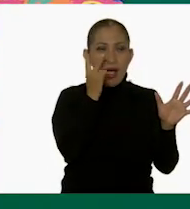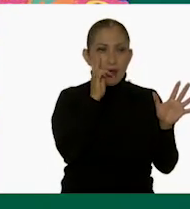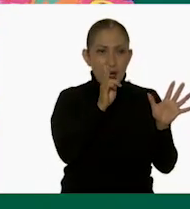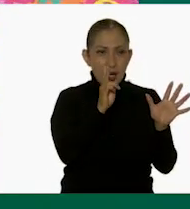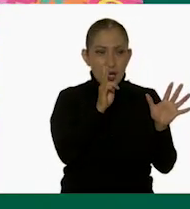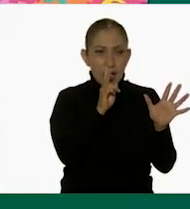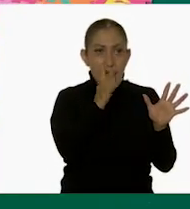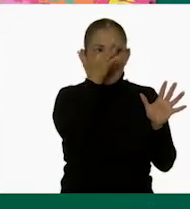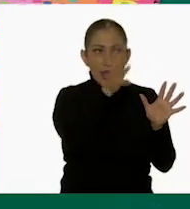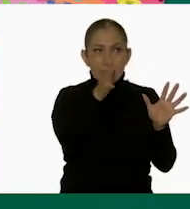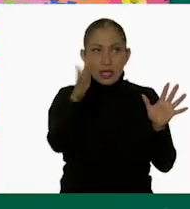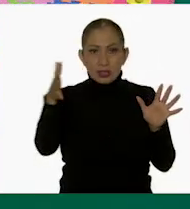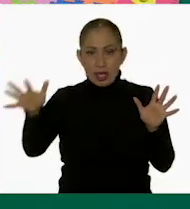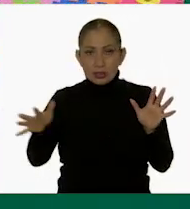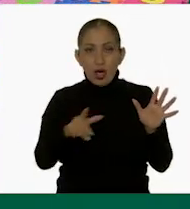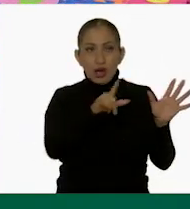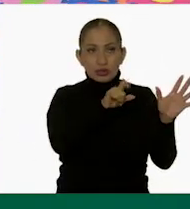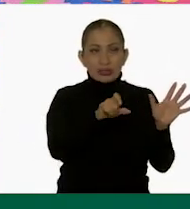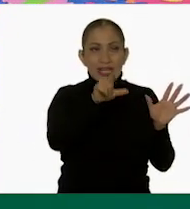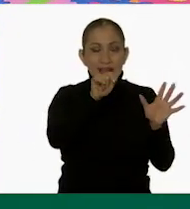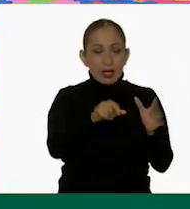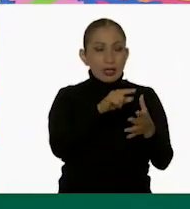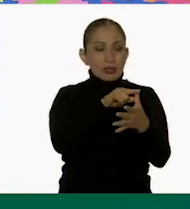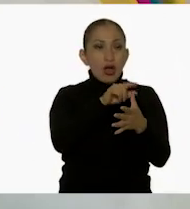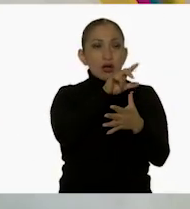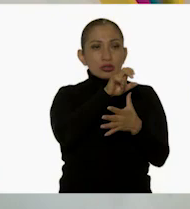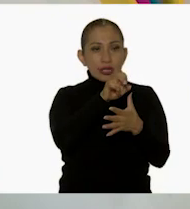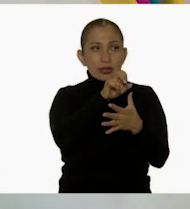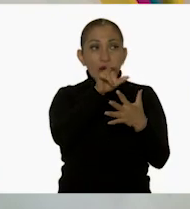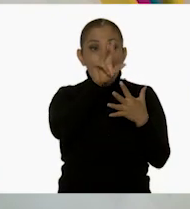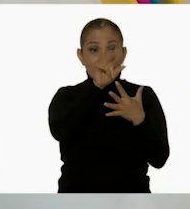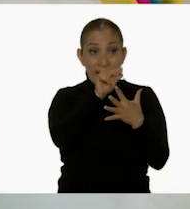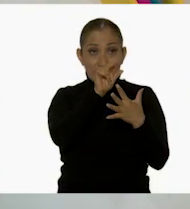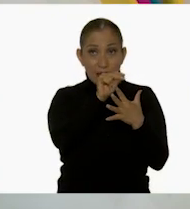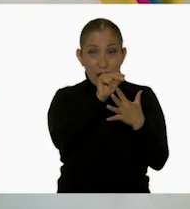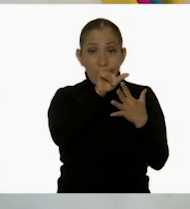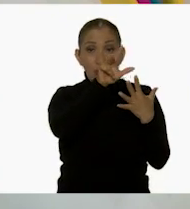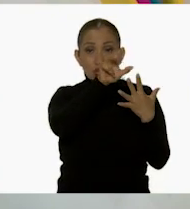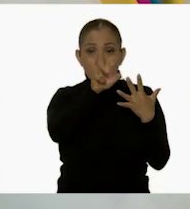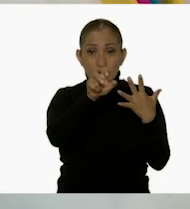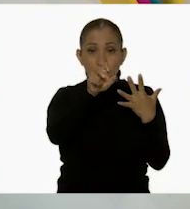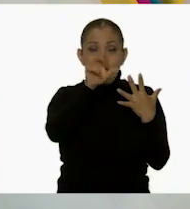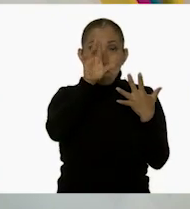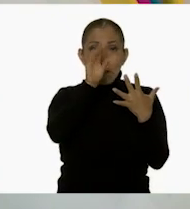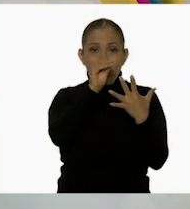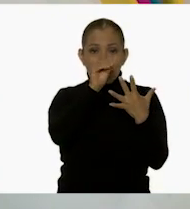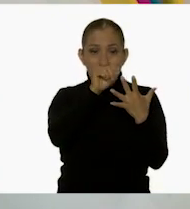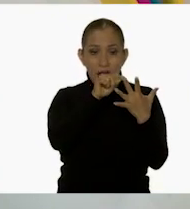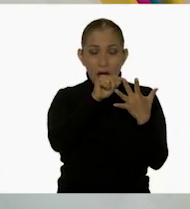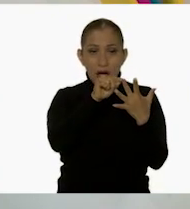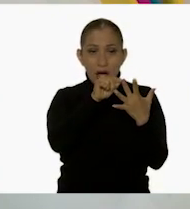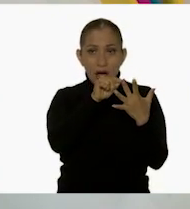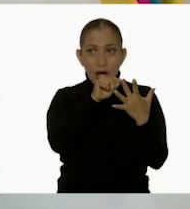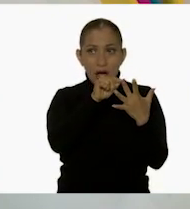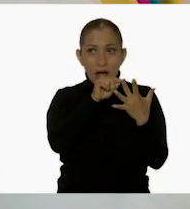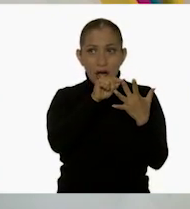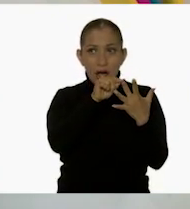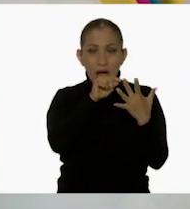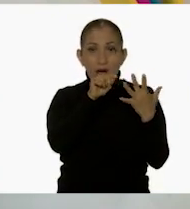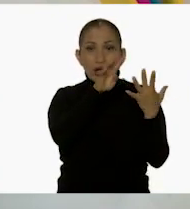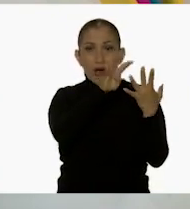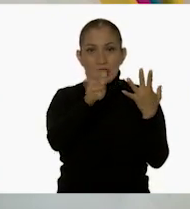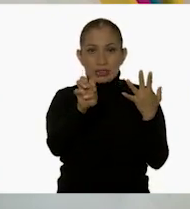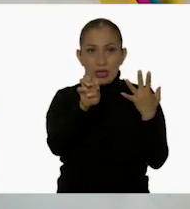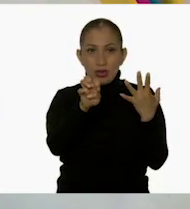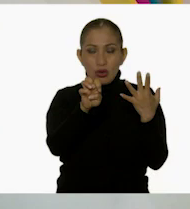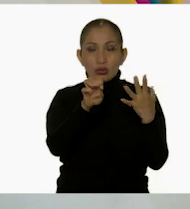de 10 en 10. 870. 880. 890. 900.